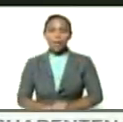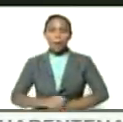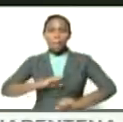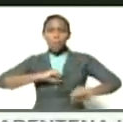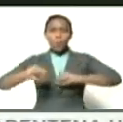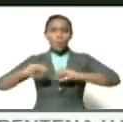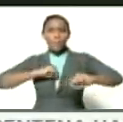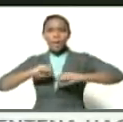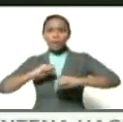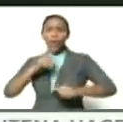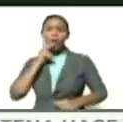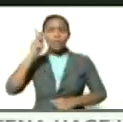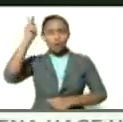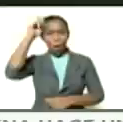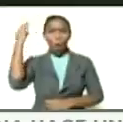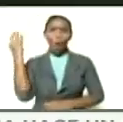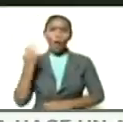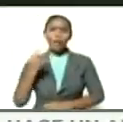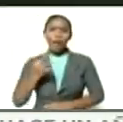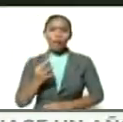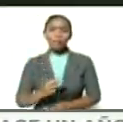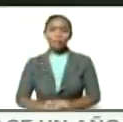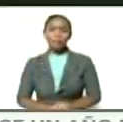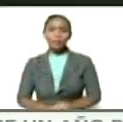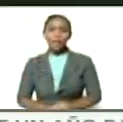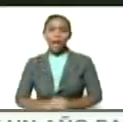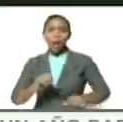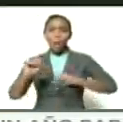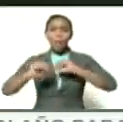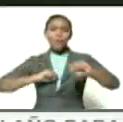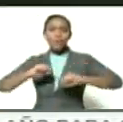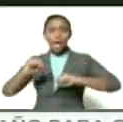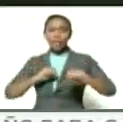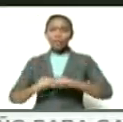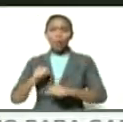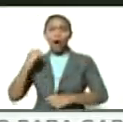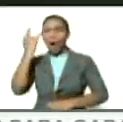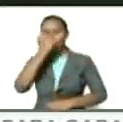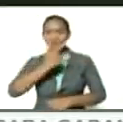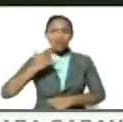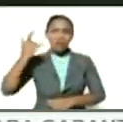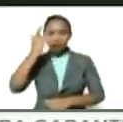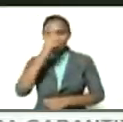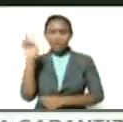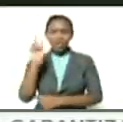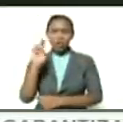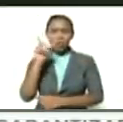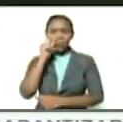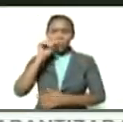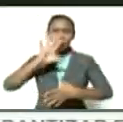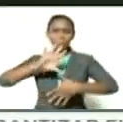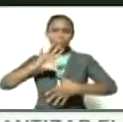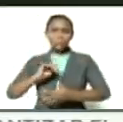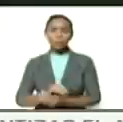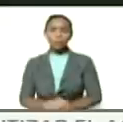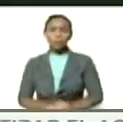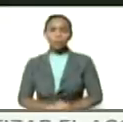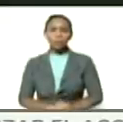movimientos indígenas originarios y de los movimientos afrovenezolanos afroamericanos